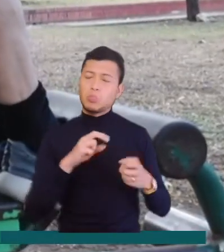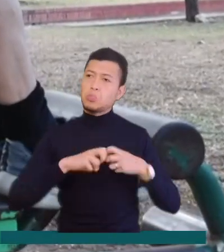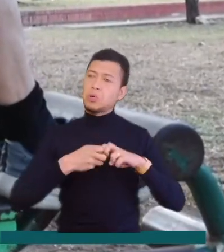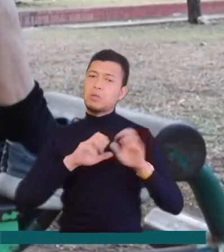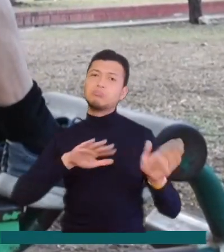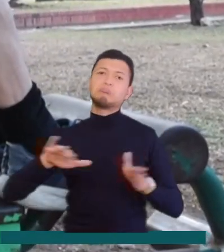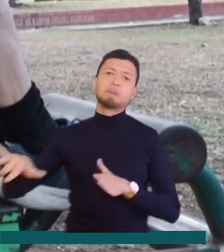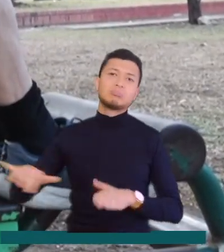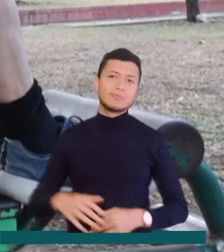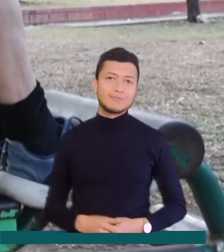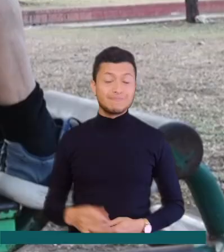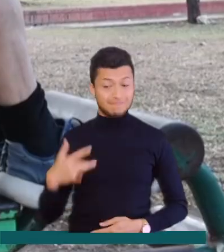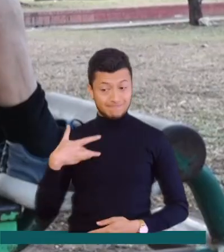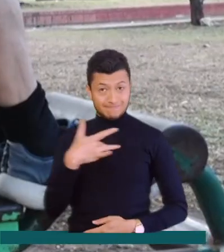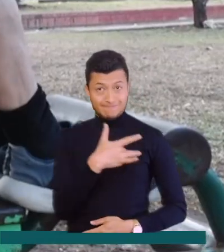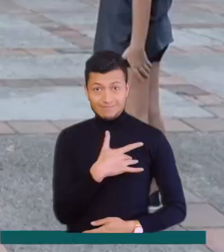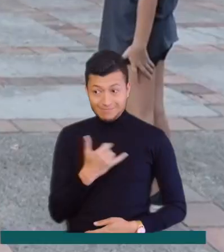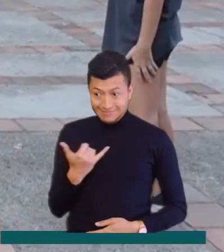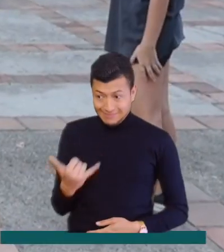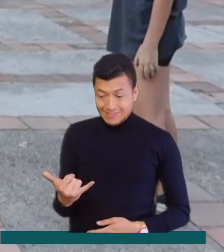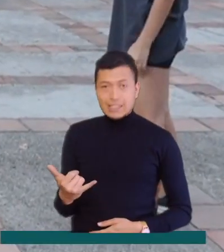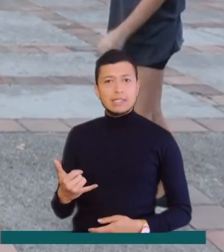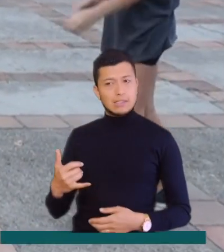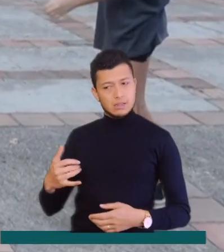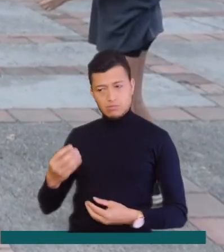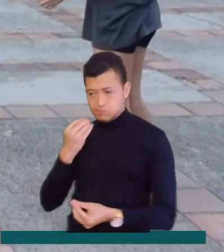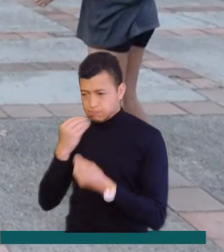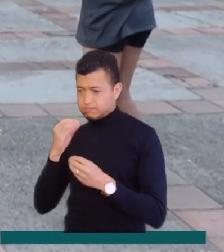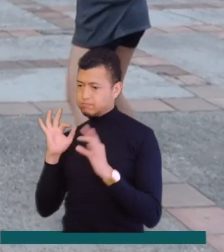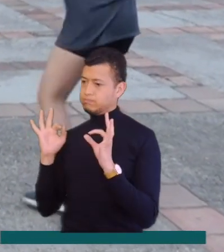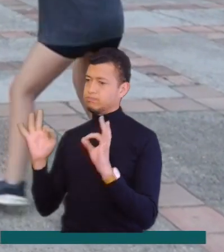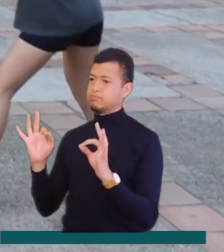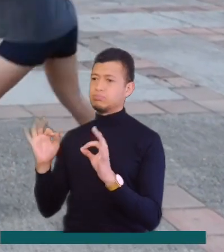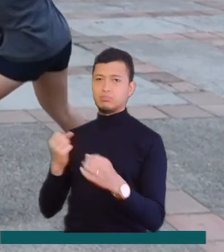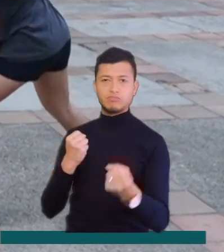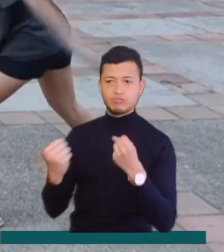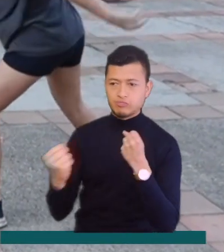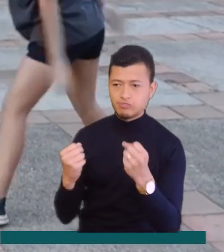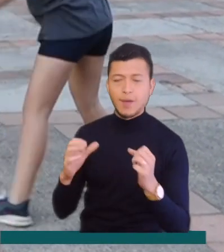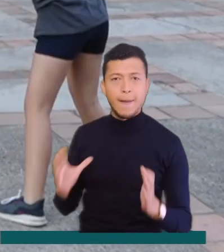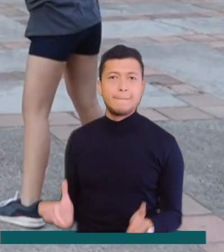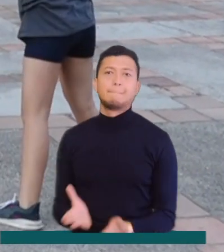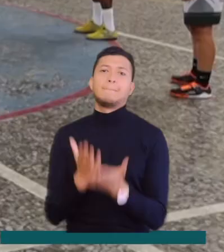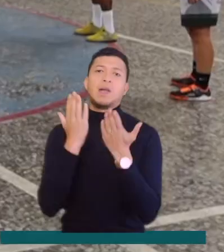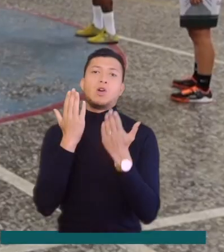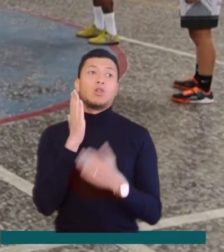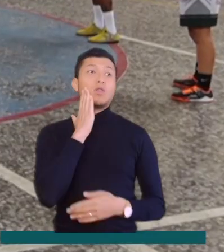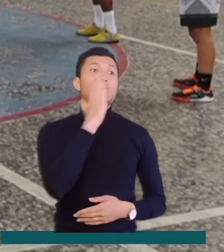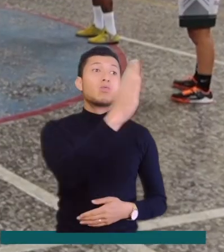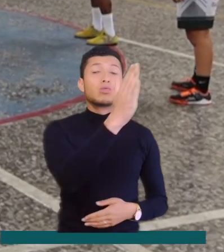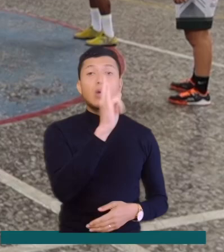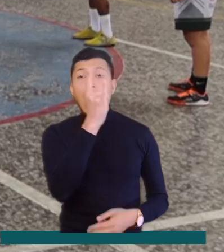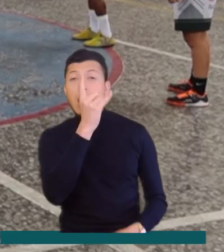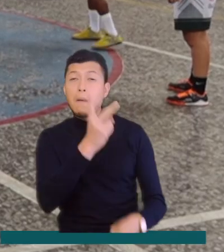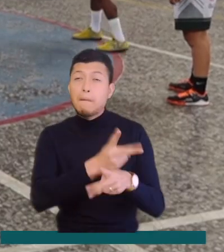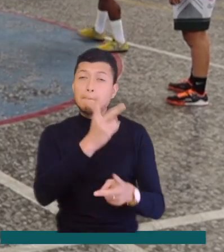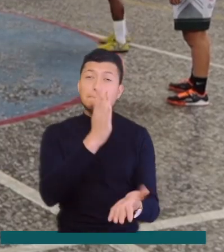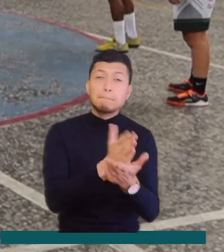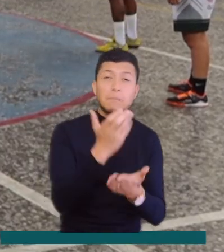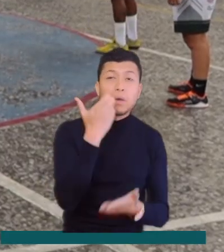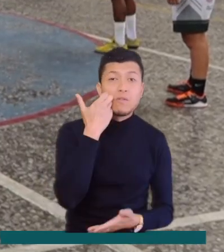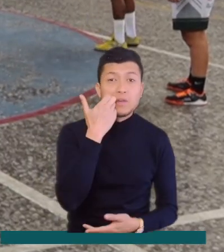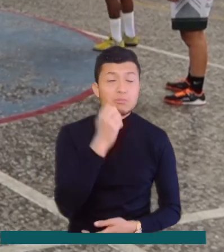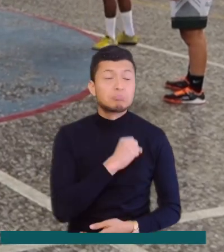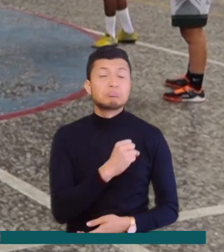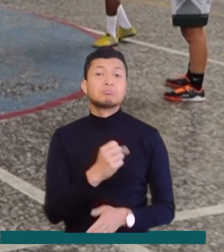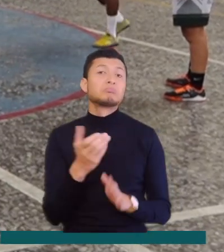cuenta que un estilo de vida saludable, la alimentación balanceada y el ejercicio físico disminuyen el riesgo de enfrentar enfermedades que pueden